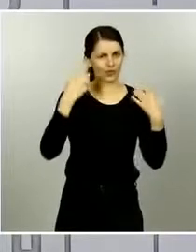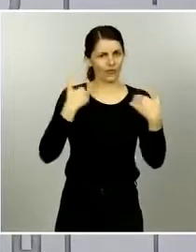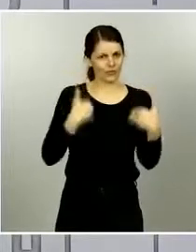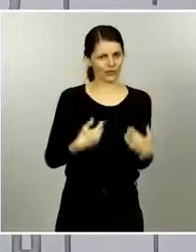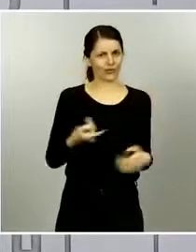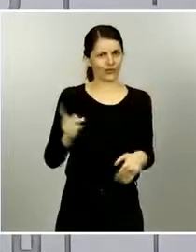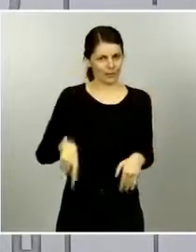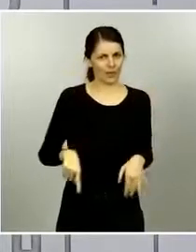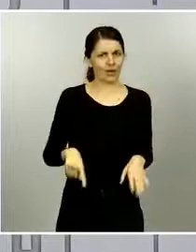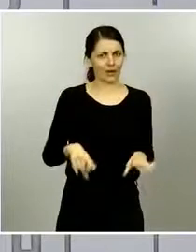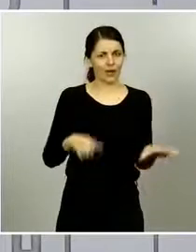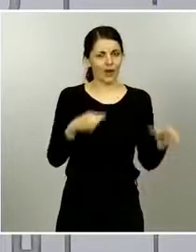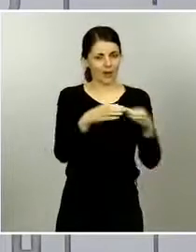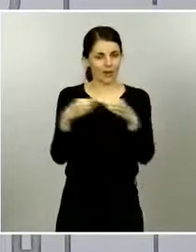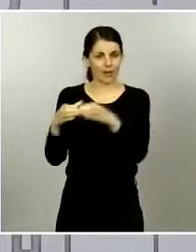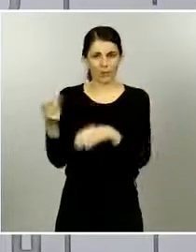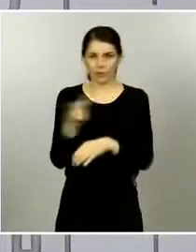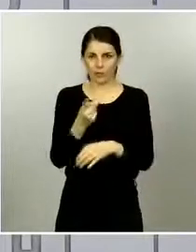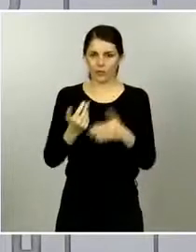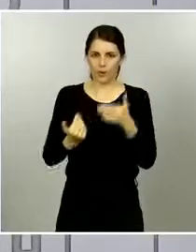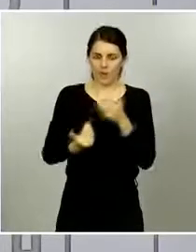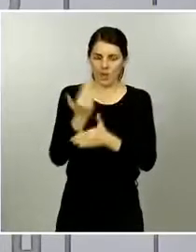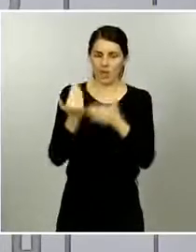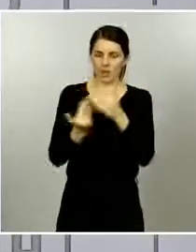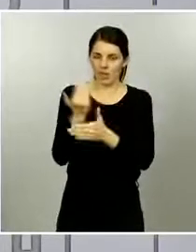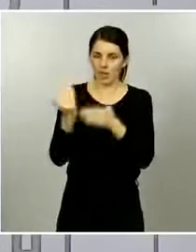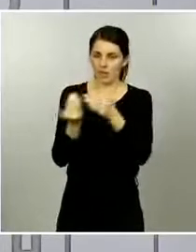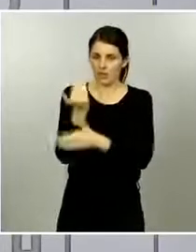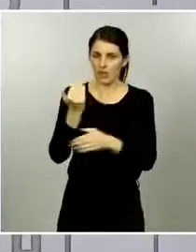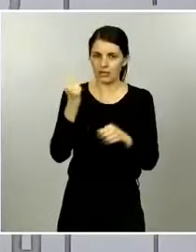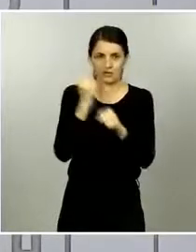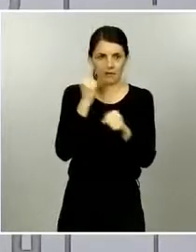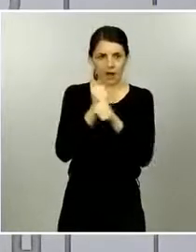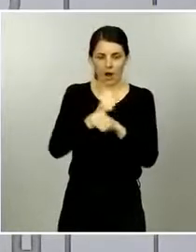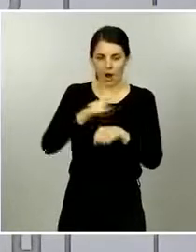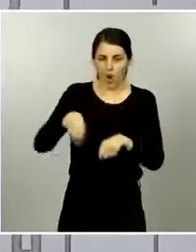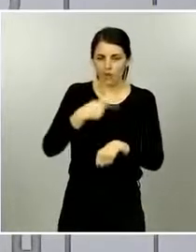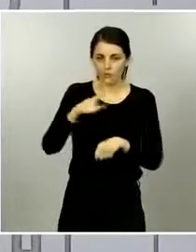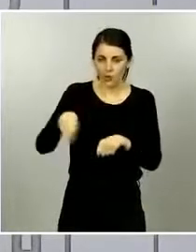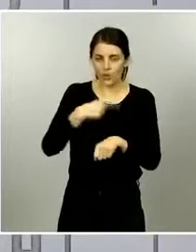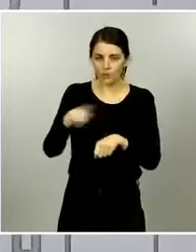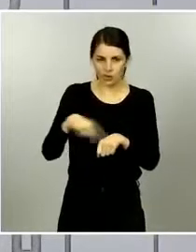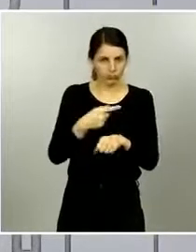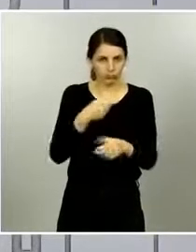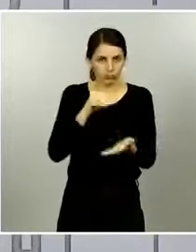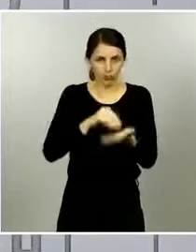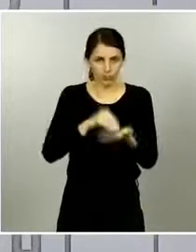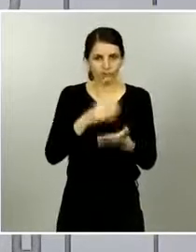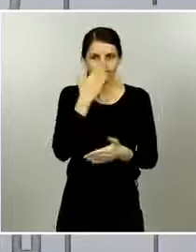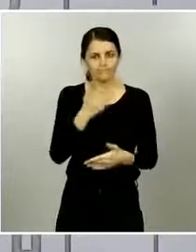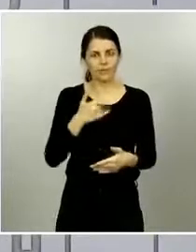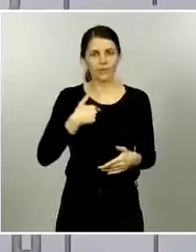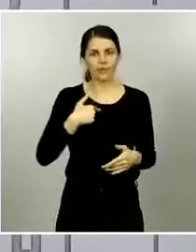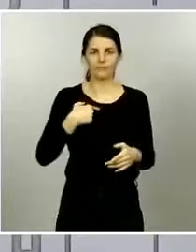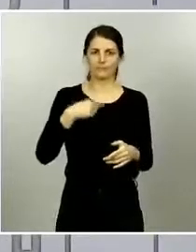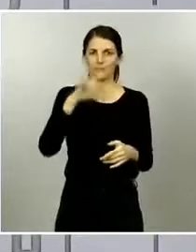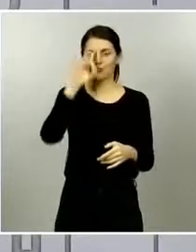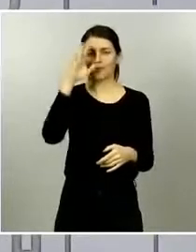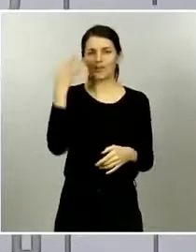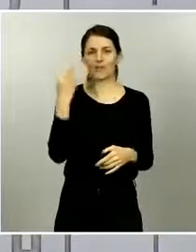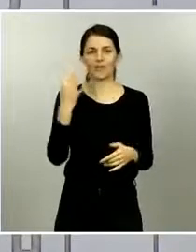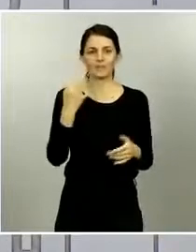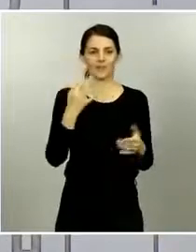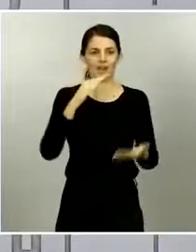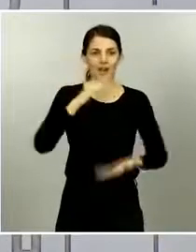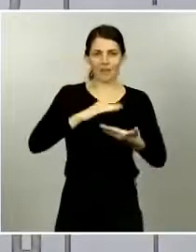también físico los equipos que están trabajando en el ministerio y en las comunidades autónomas están trabajando muchísimas horas cada día a veces